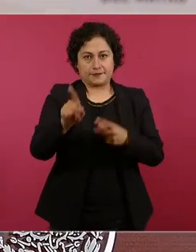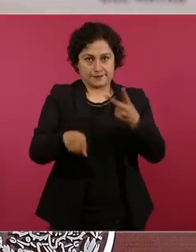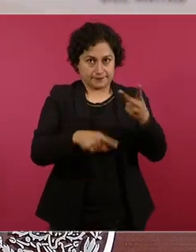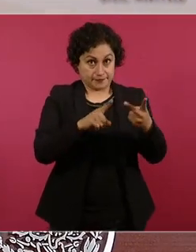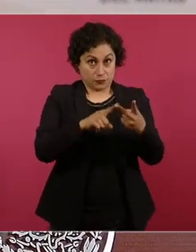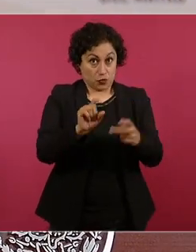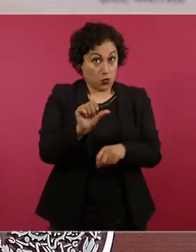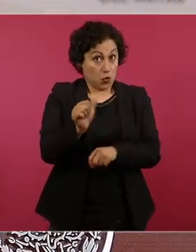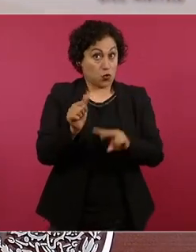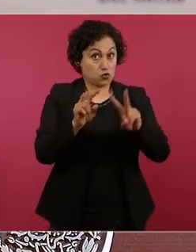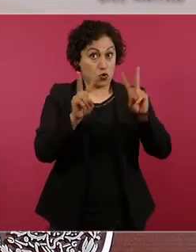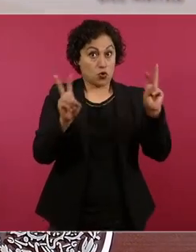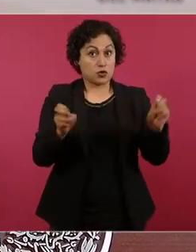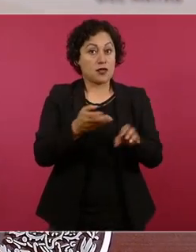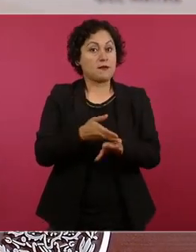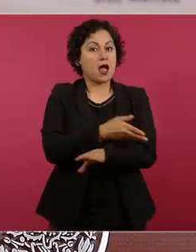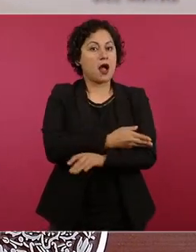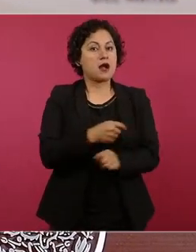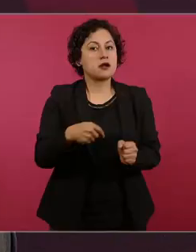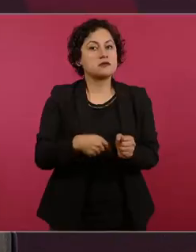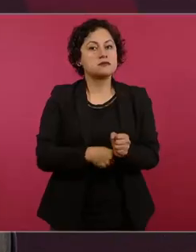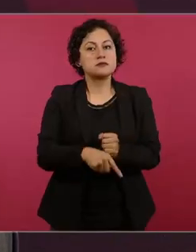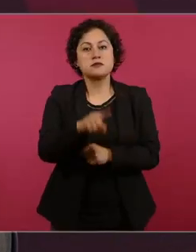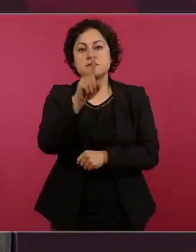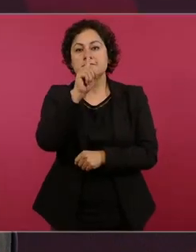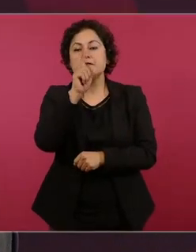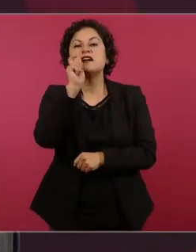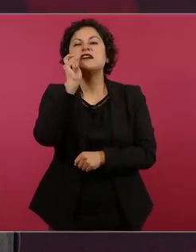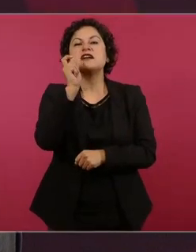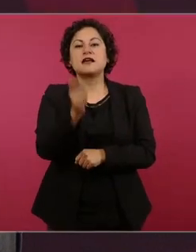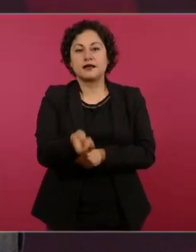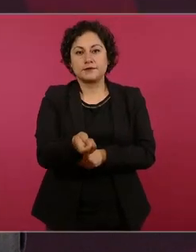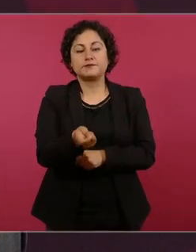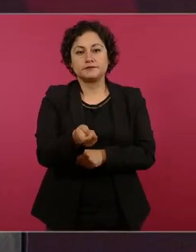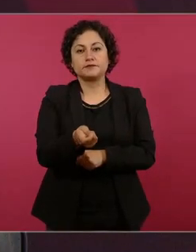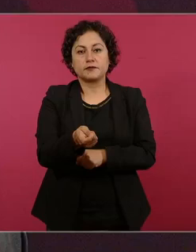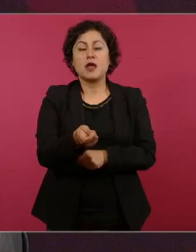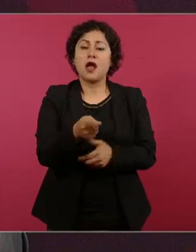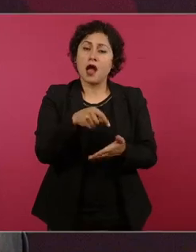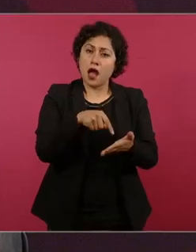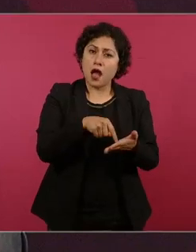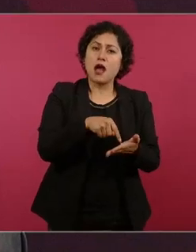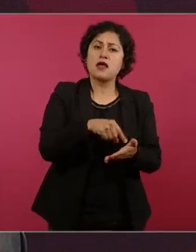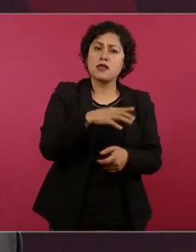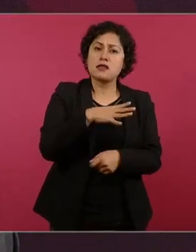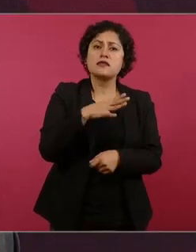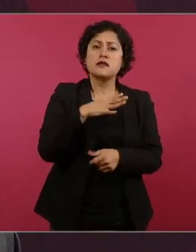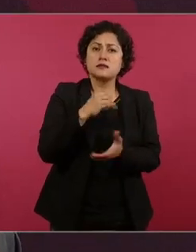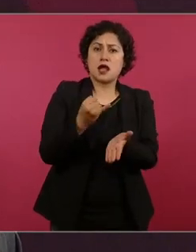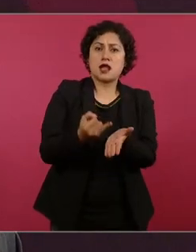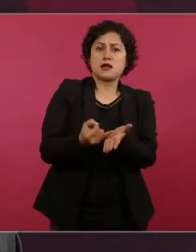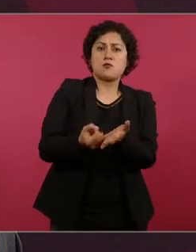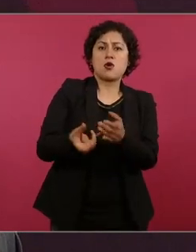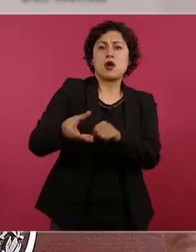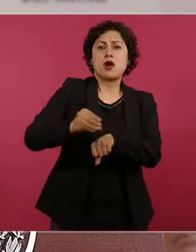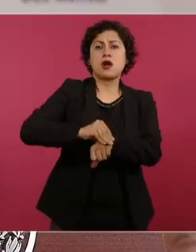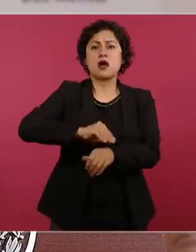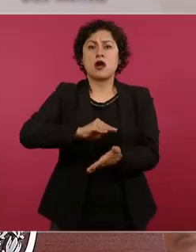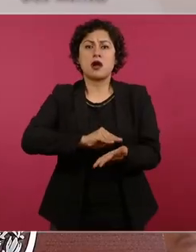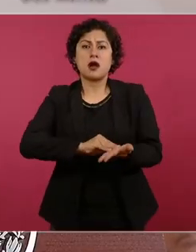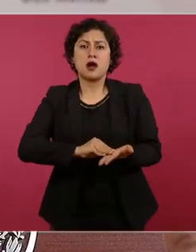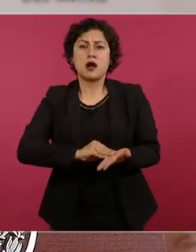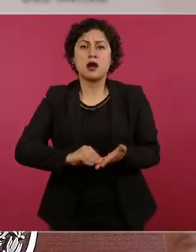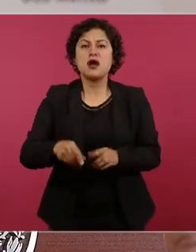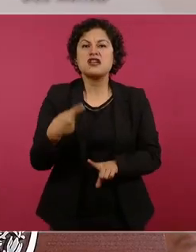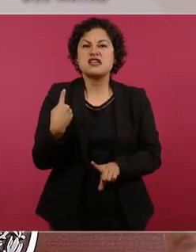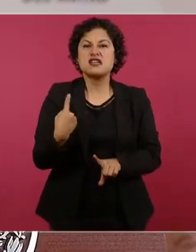conocía era que existía la condonación de impuestos el presidente tenía la facultad